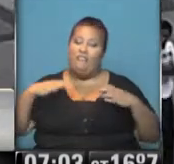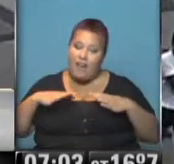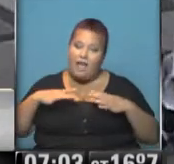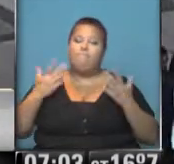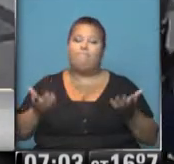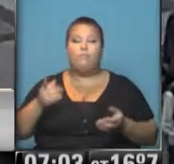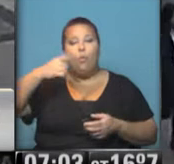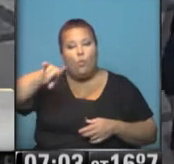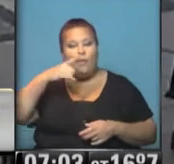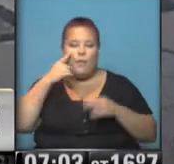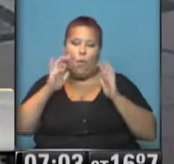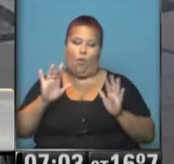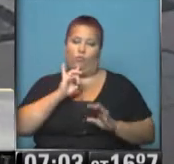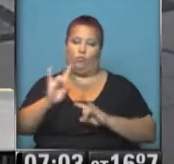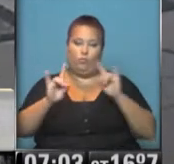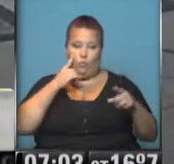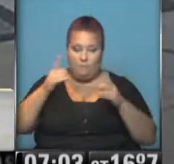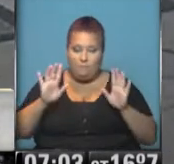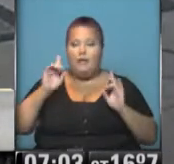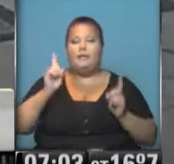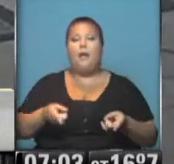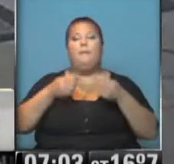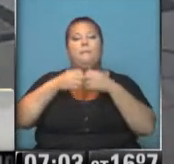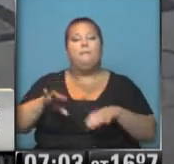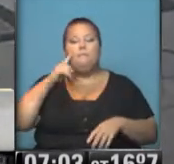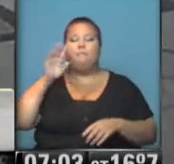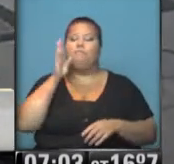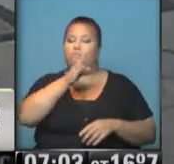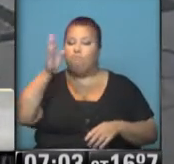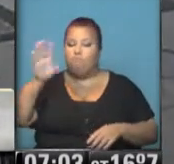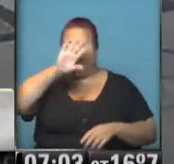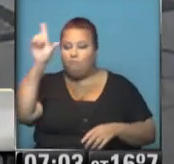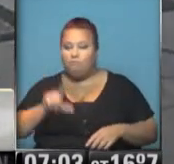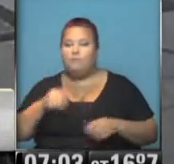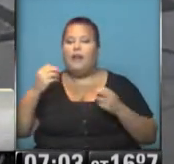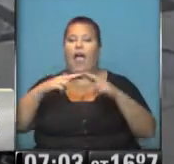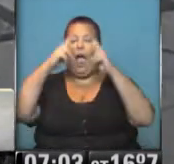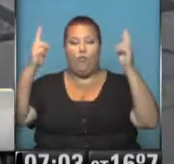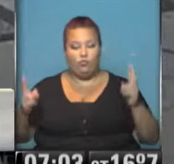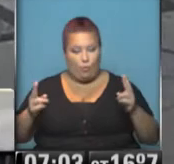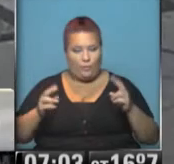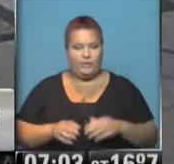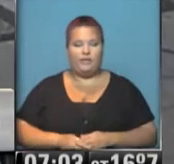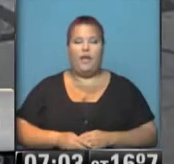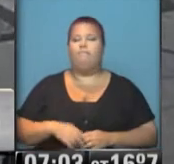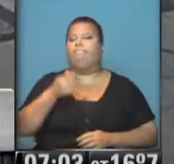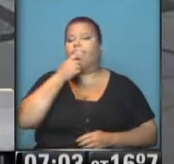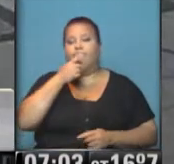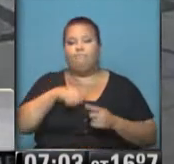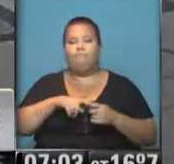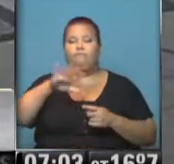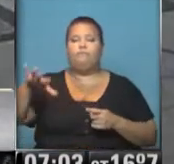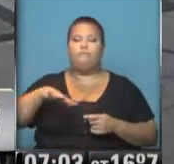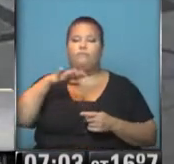Así que, por supuesto, estén muy, pero muy atentos. Y comenzamos entonces la recorrida viendo qué ocurre en las autopistas de ingreso. Por ejemplo, en la